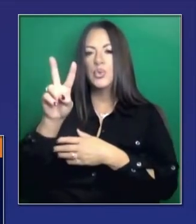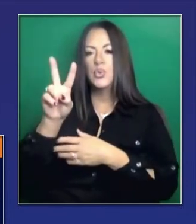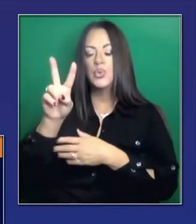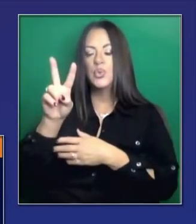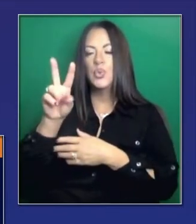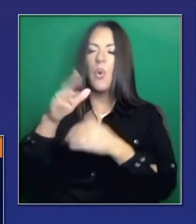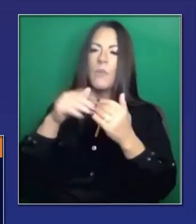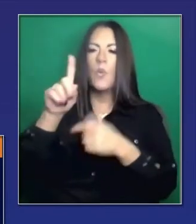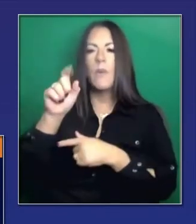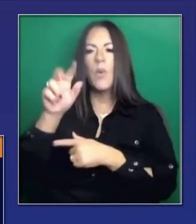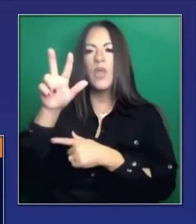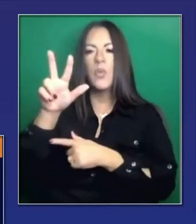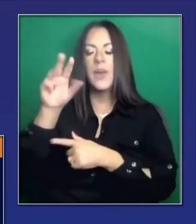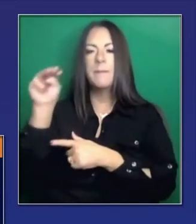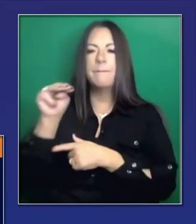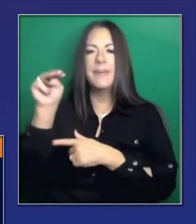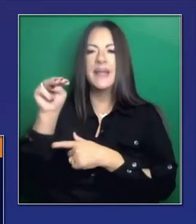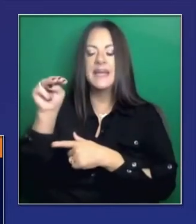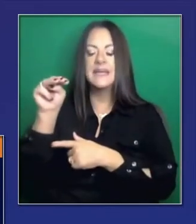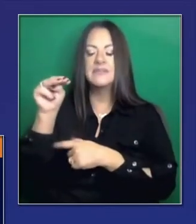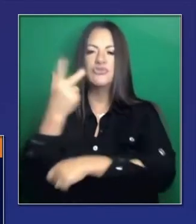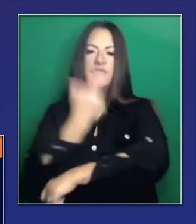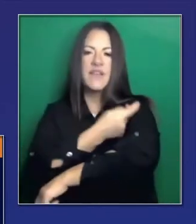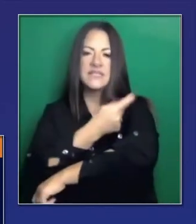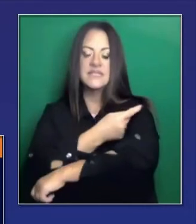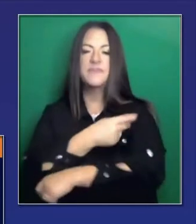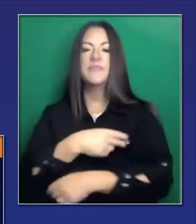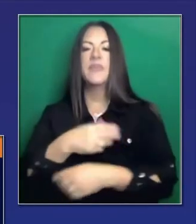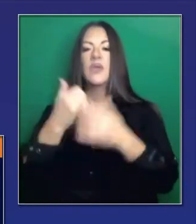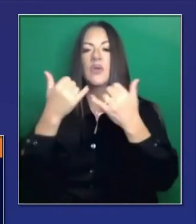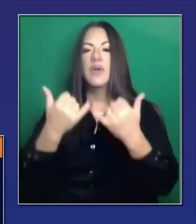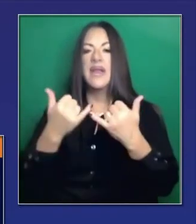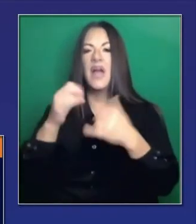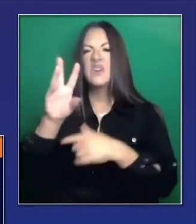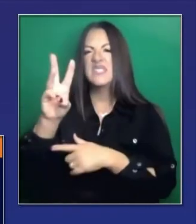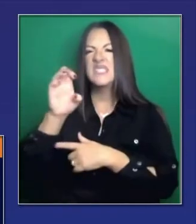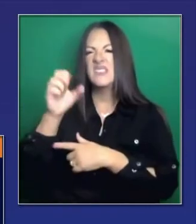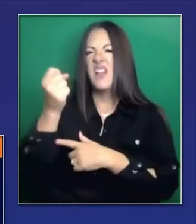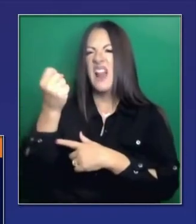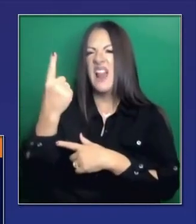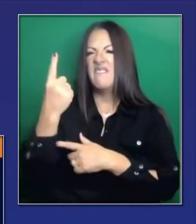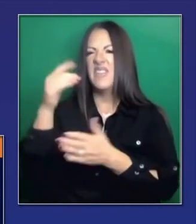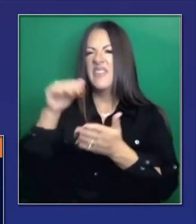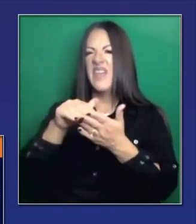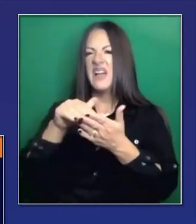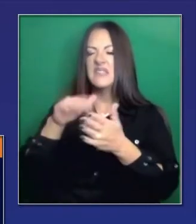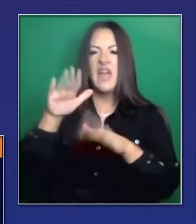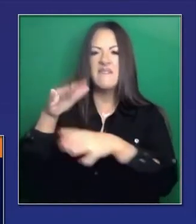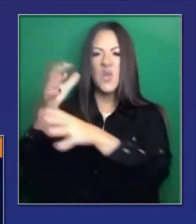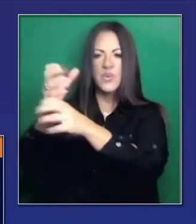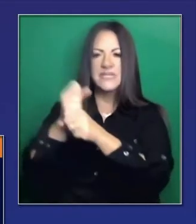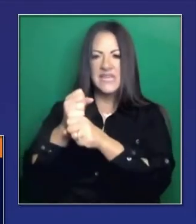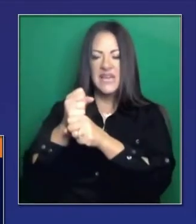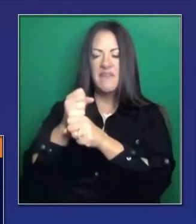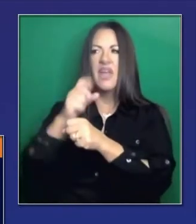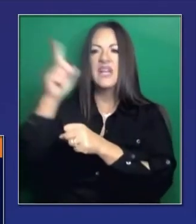de dosis. Y tenemos 611 mil que han sido enviadas. No han llegado todavía,